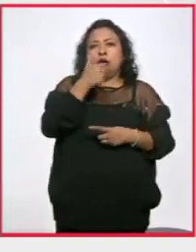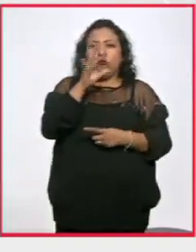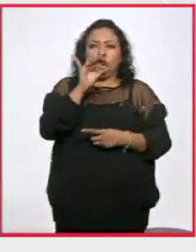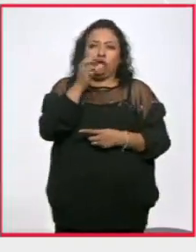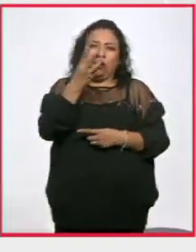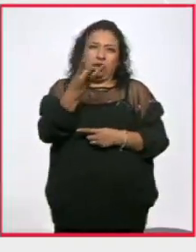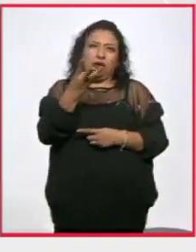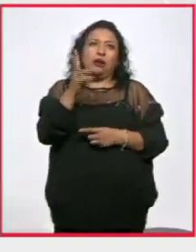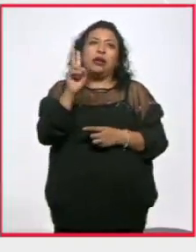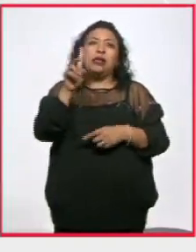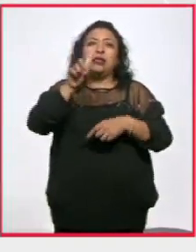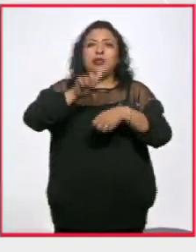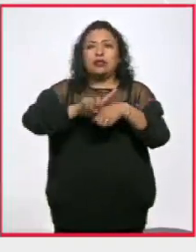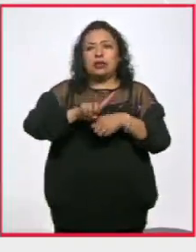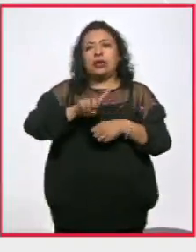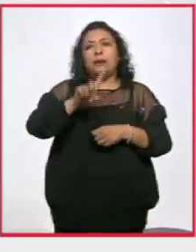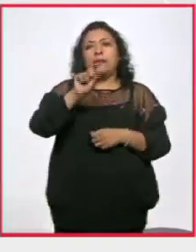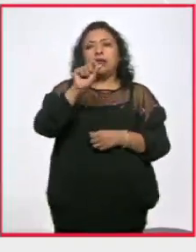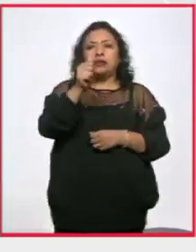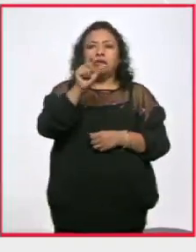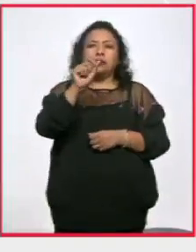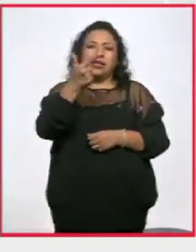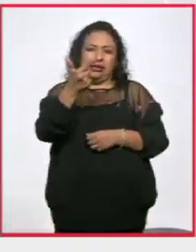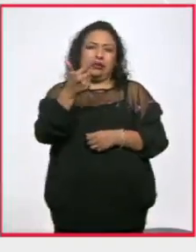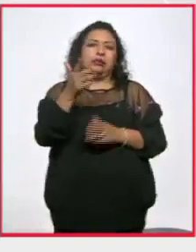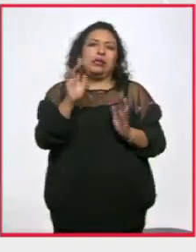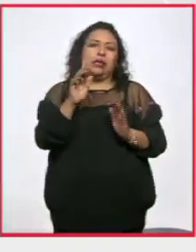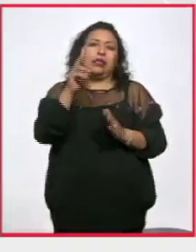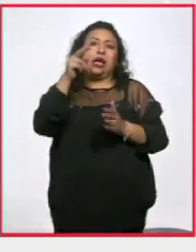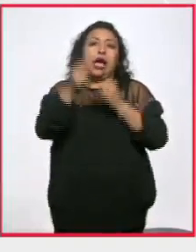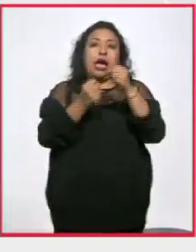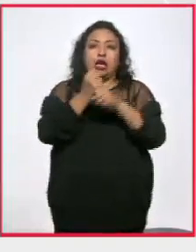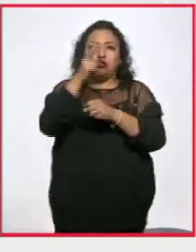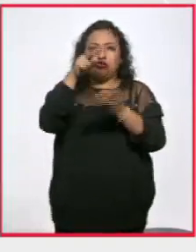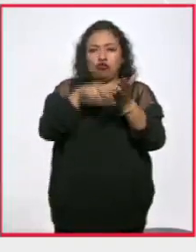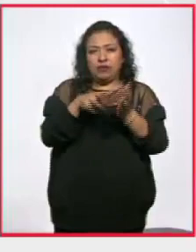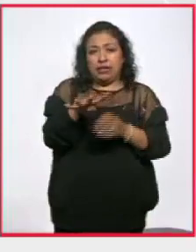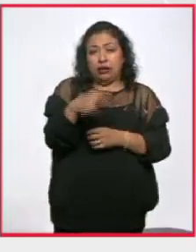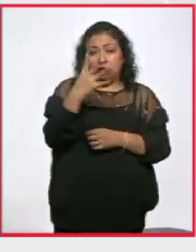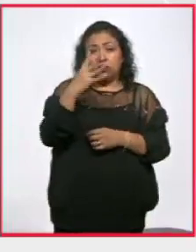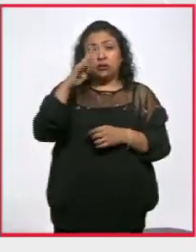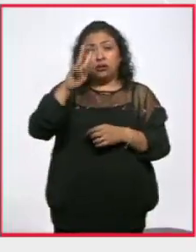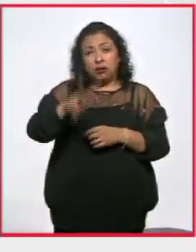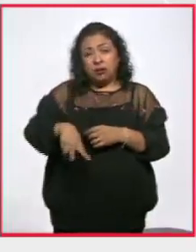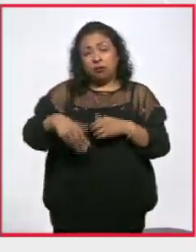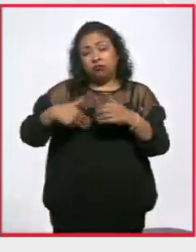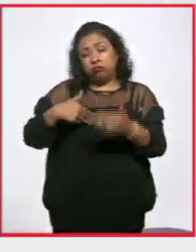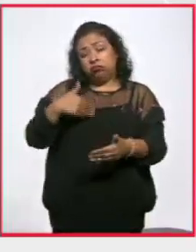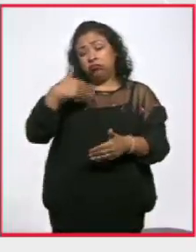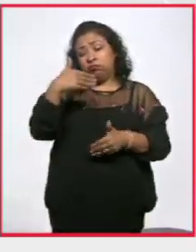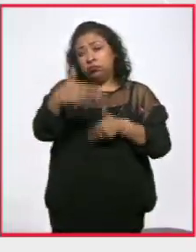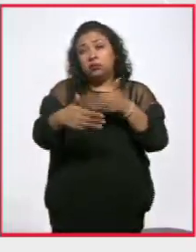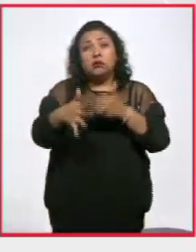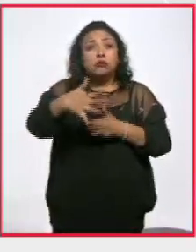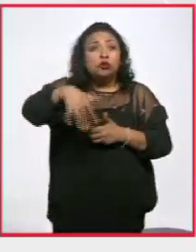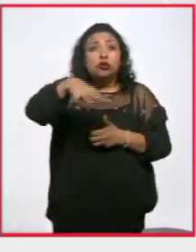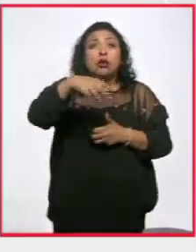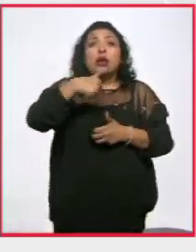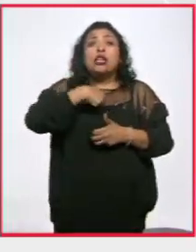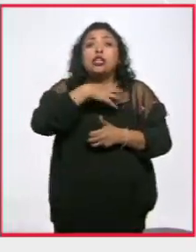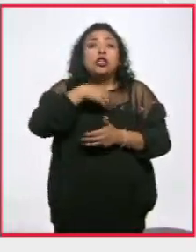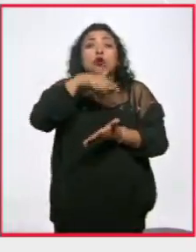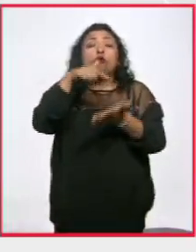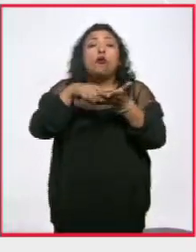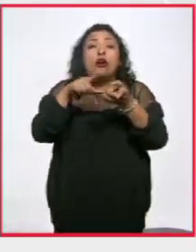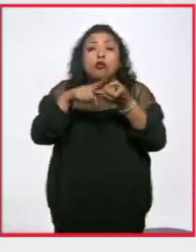forzosamente de la noche del 26 al 27 de septiembre del 2014. Y es un largo caminar buscando el paradero de sus hijos, la